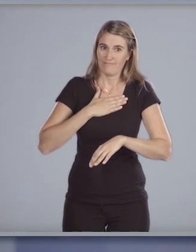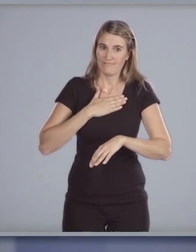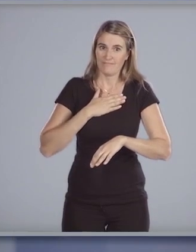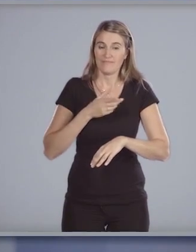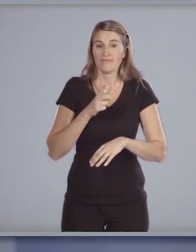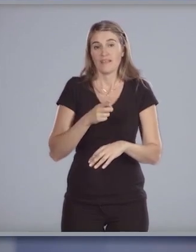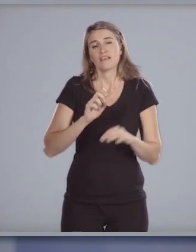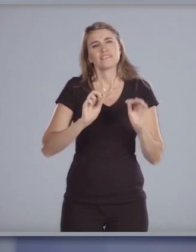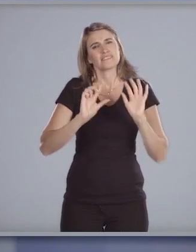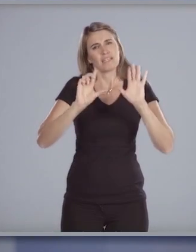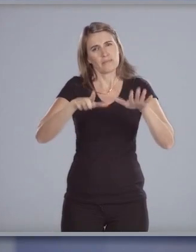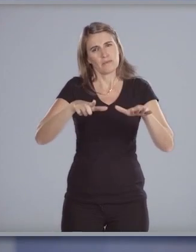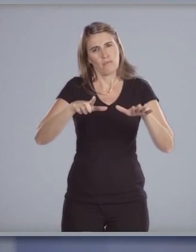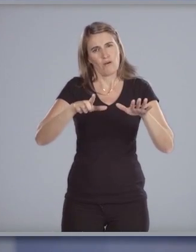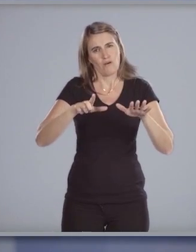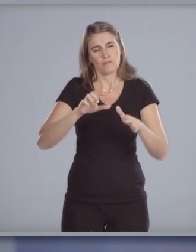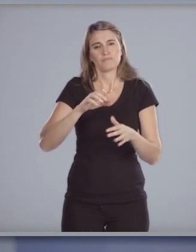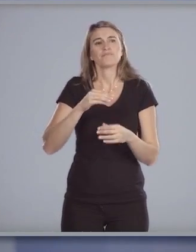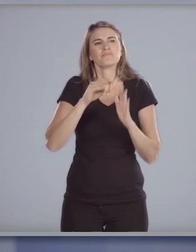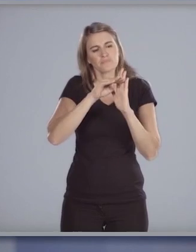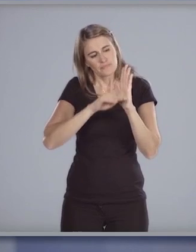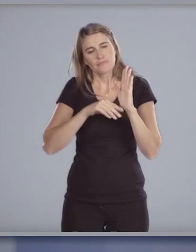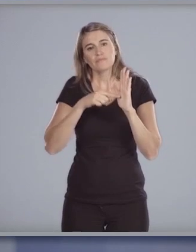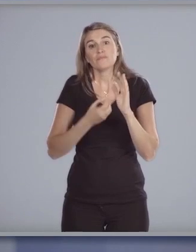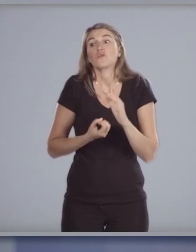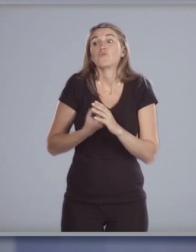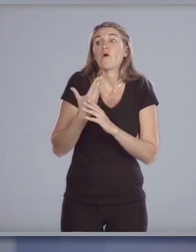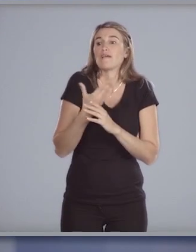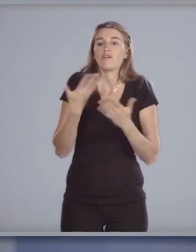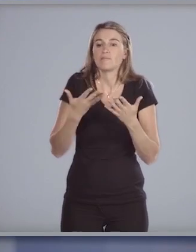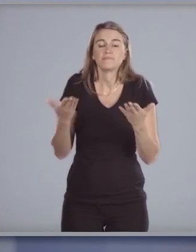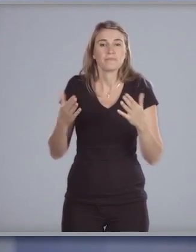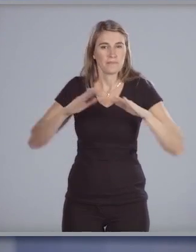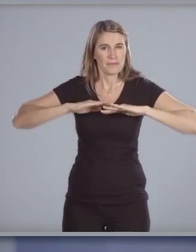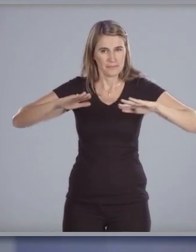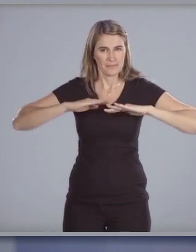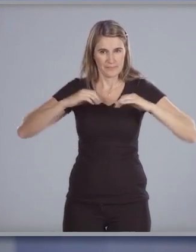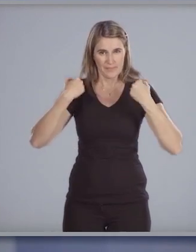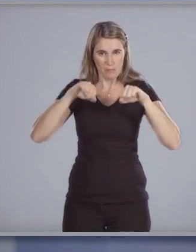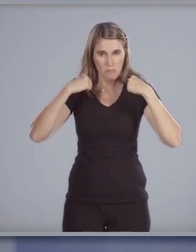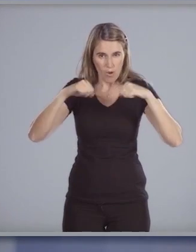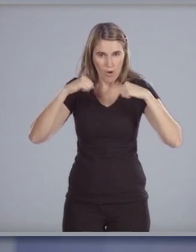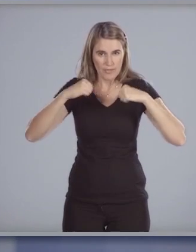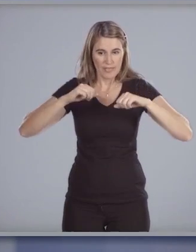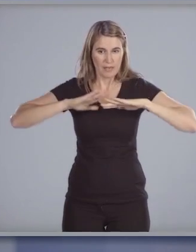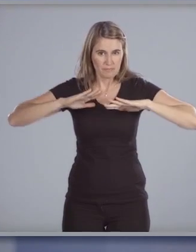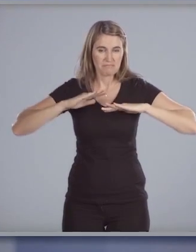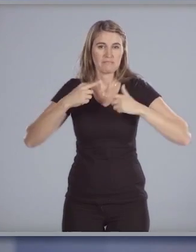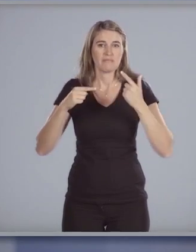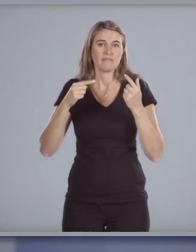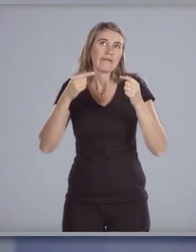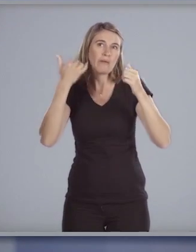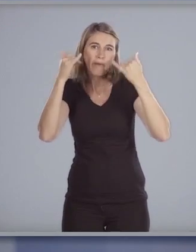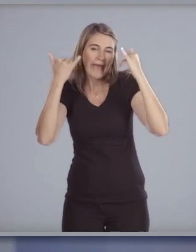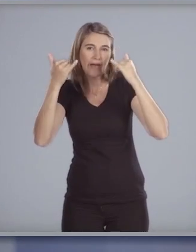en séptimo lugar daremos un nuevo impulso a la educación física el deporte y